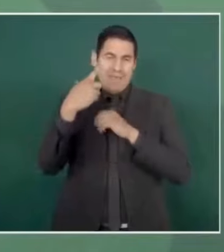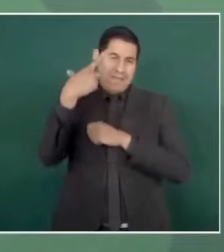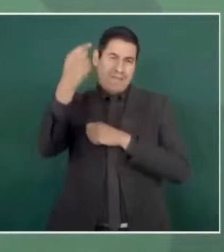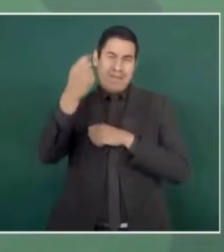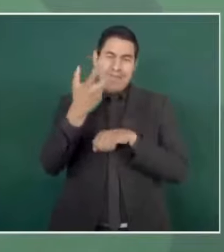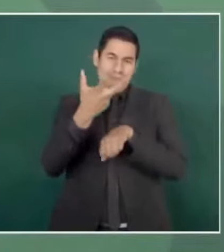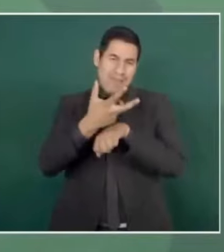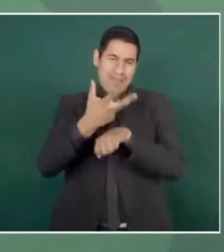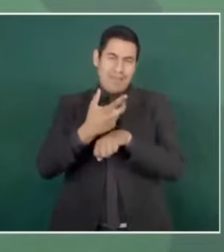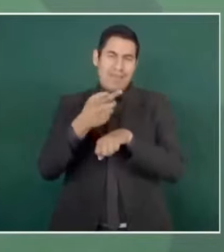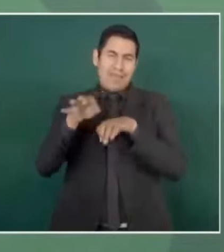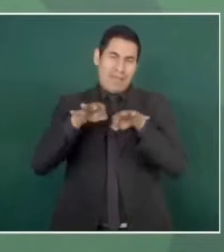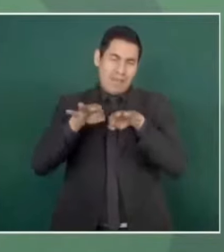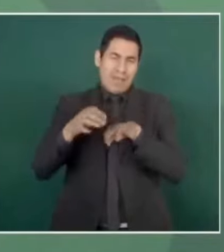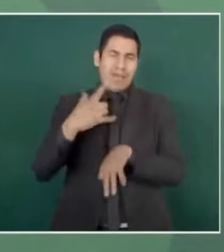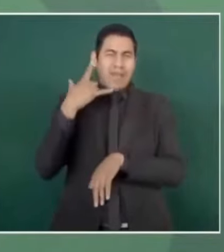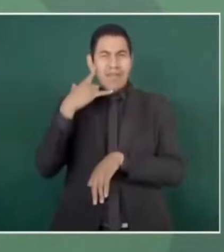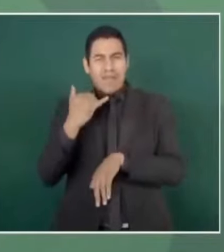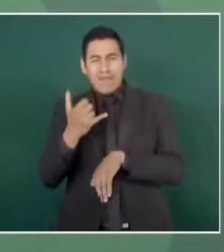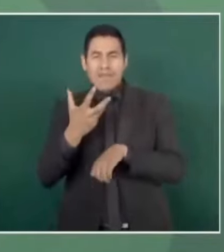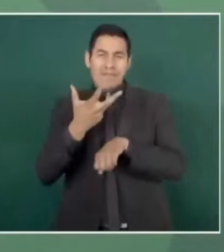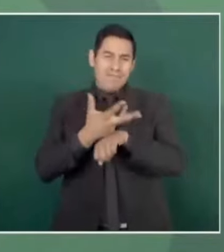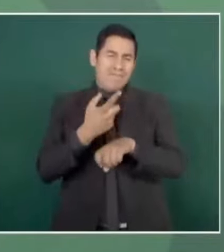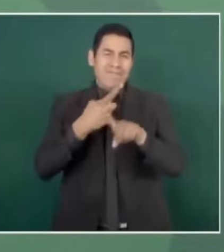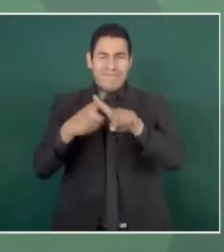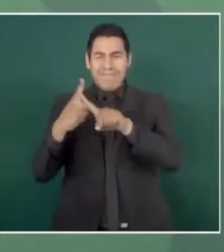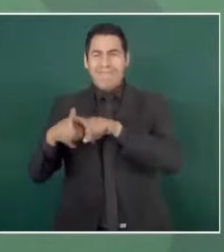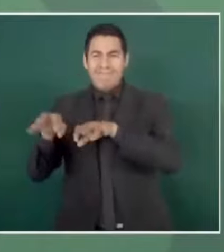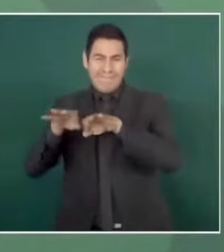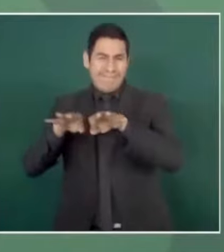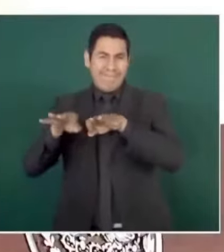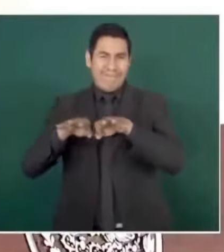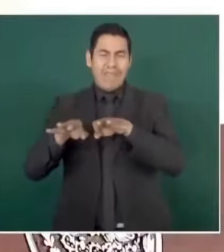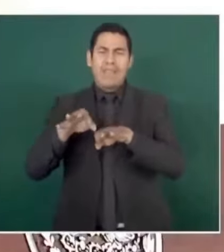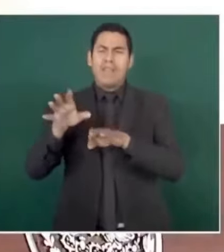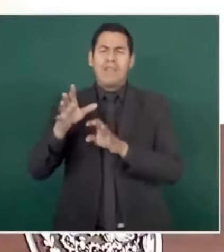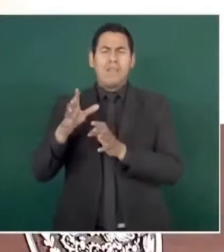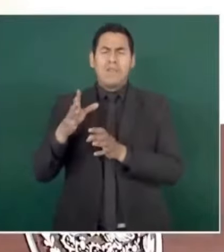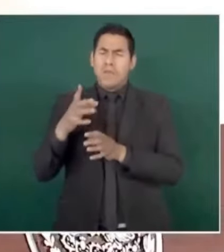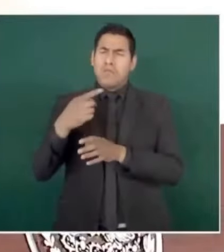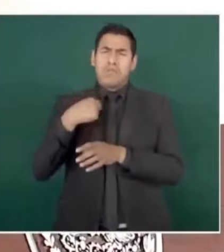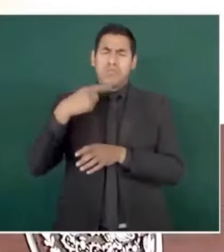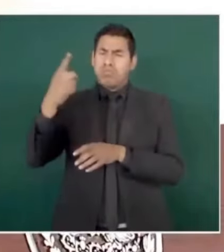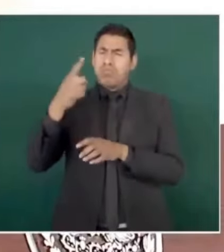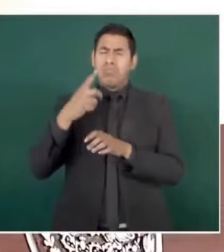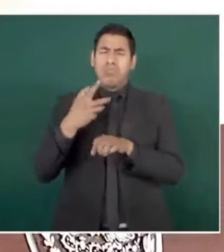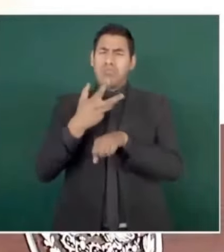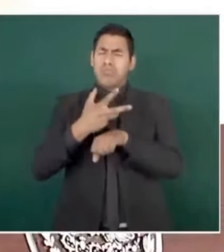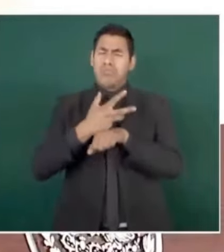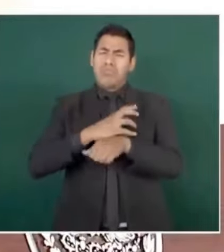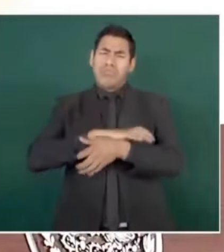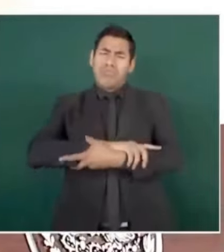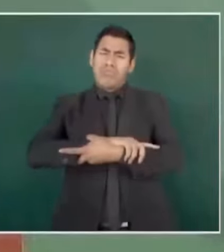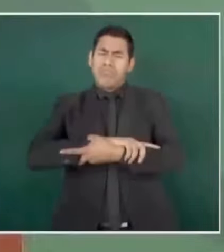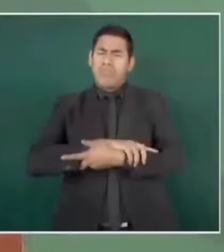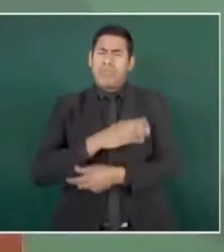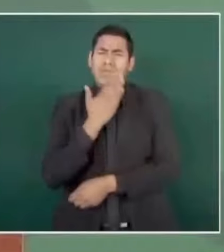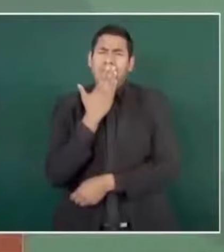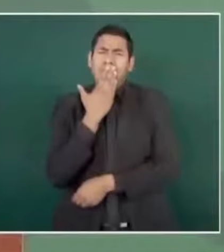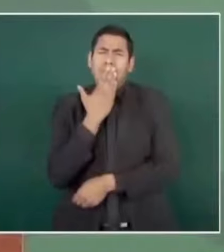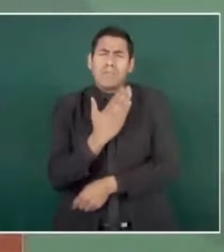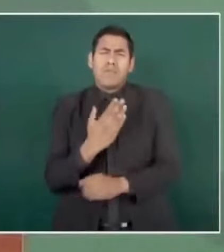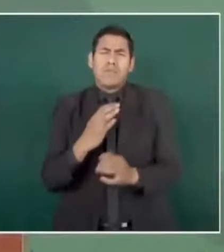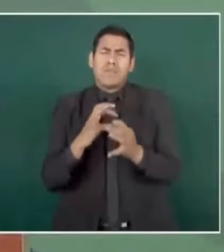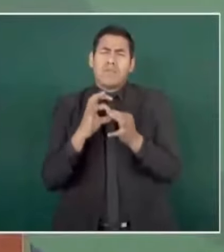en California, en Estados Unidos. Es muy buena la relación con el gobierno estadounidense,